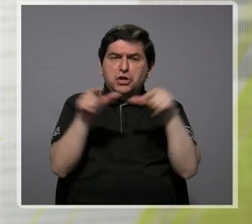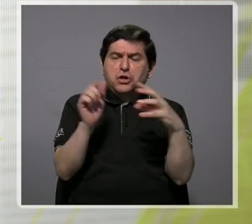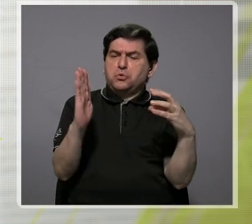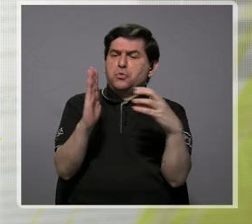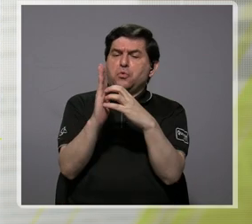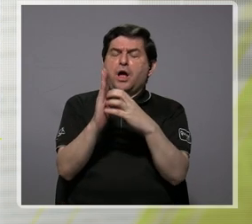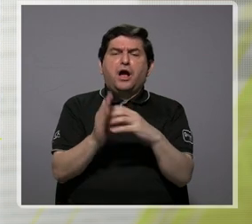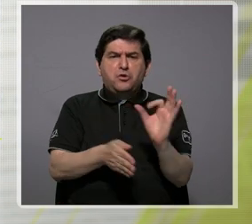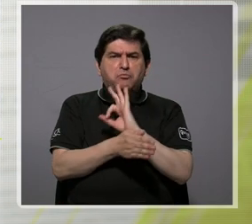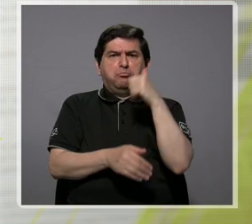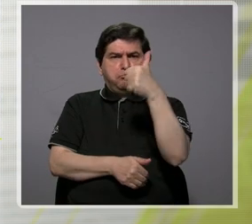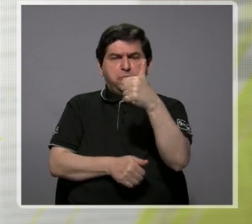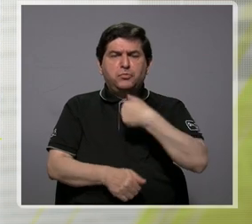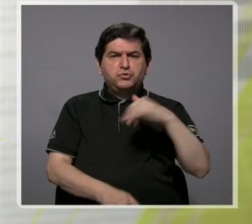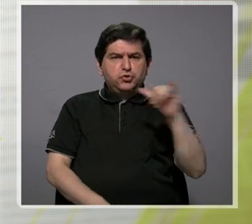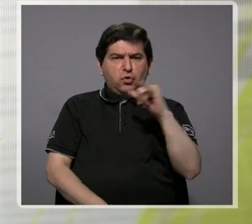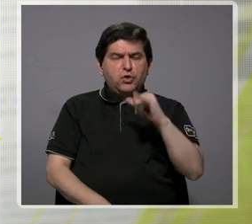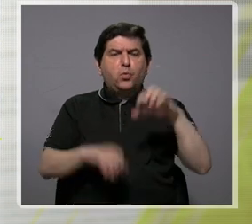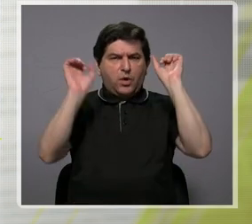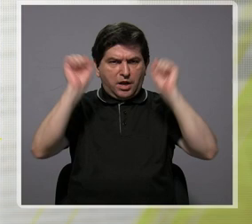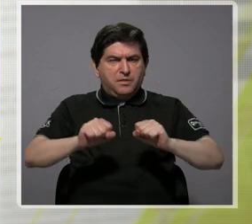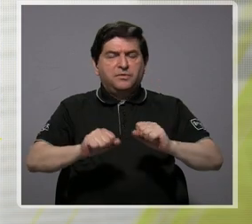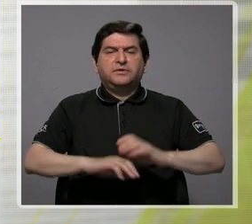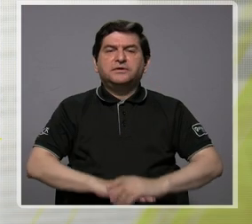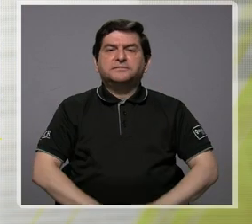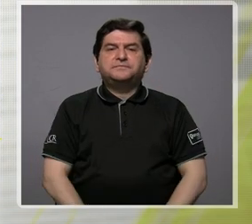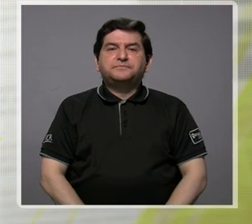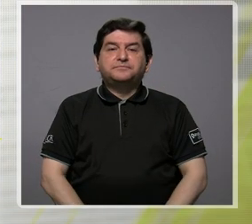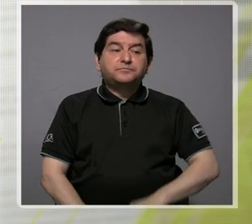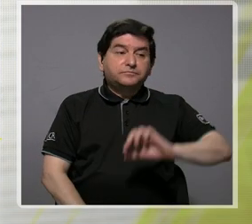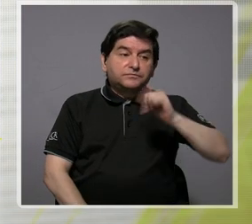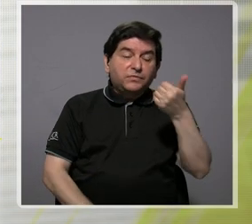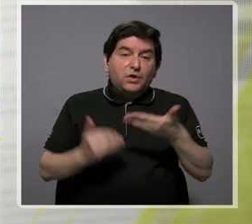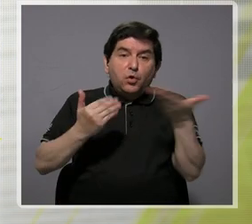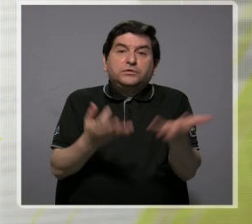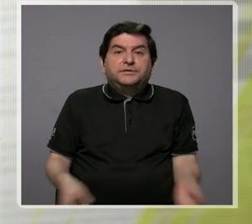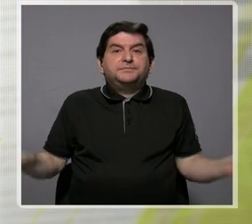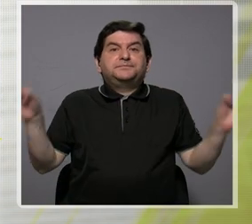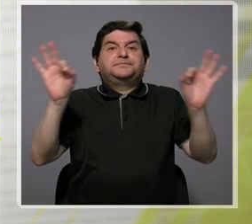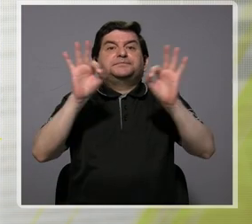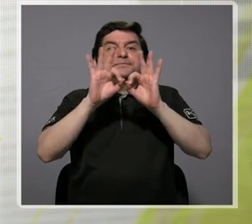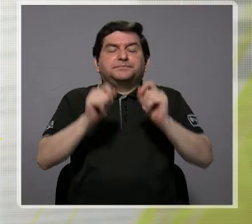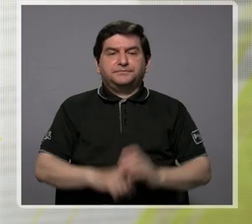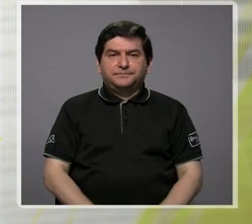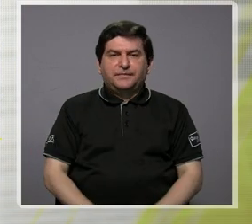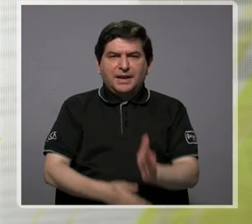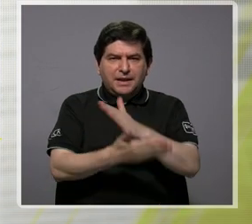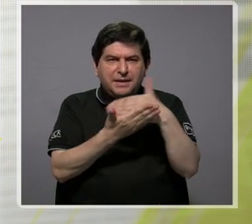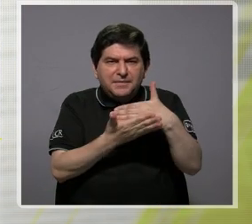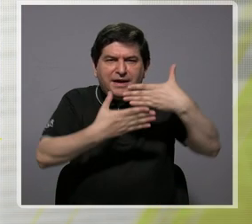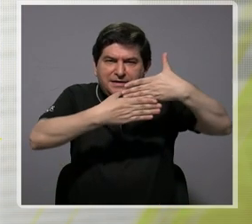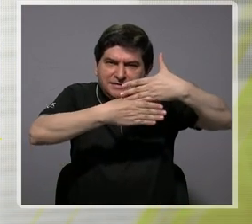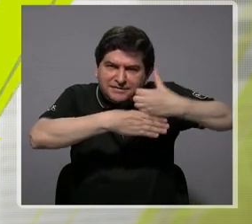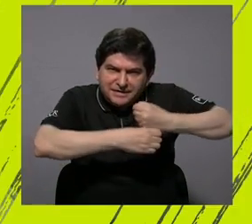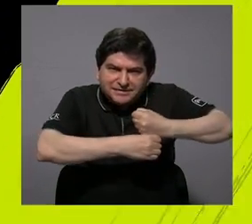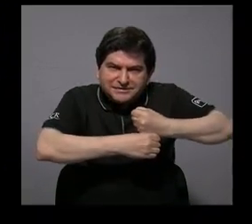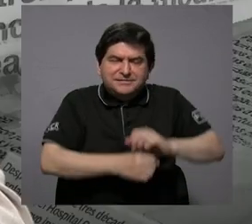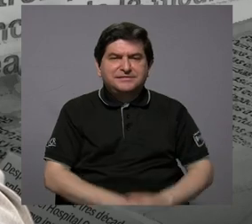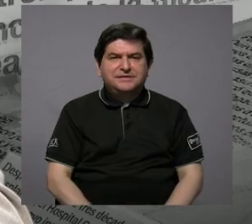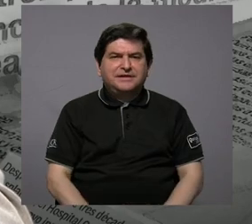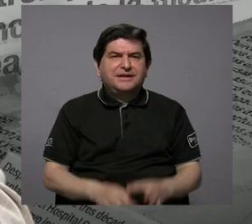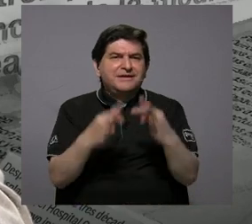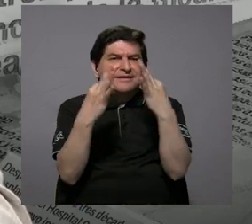eficientes, yo también como consumidor lo puedo hacer. Y otro punto importante también es parte de lo que se realiza para